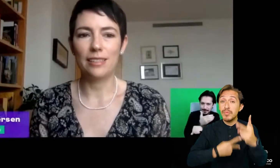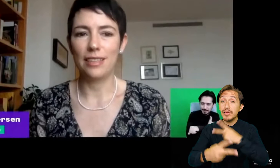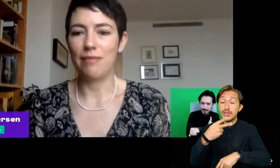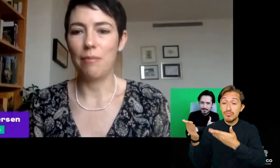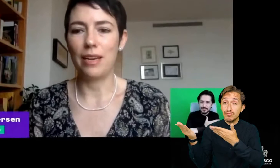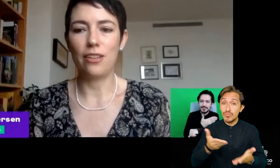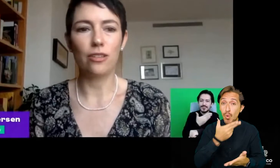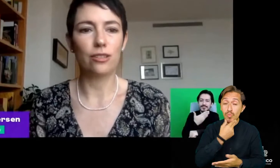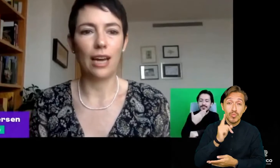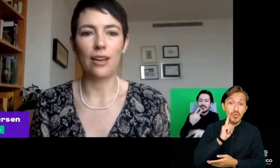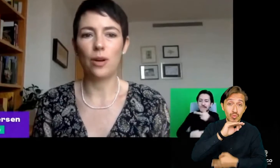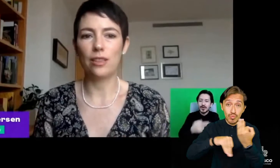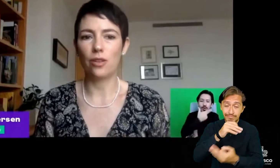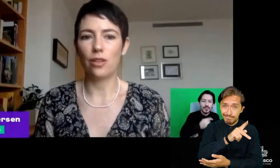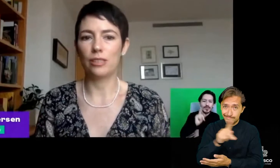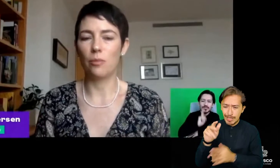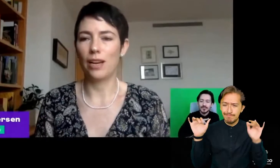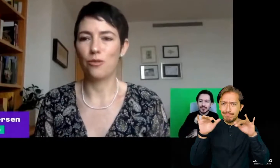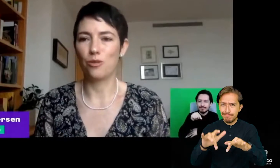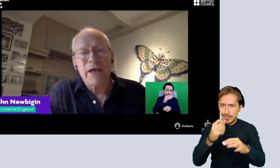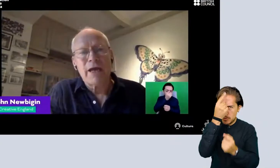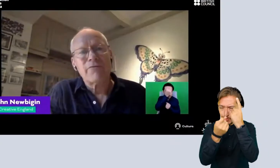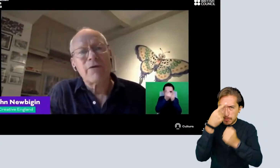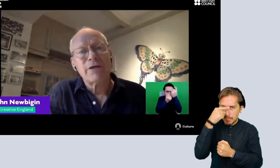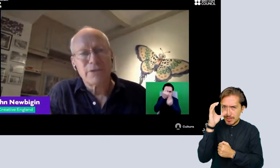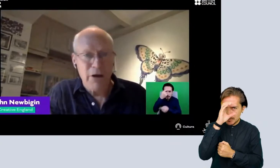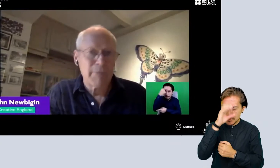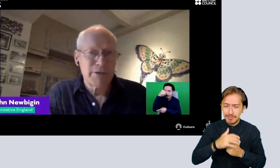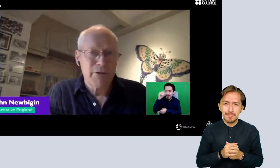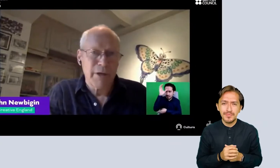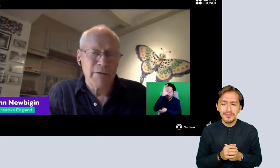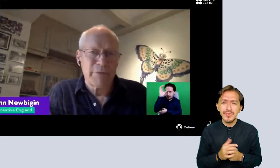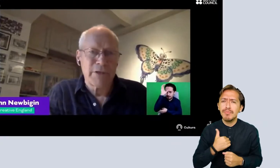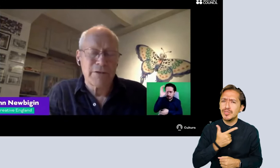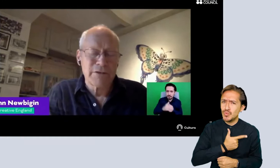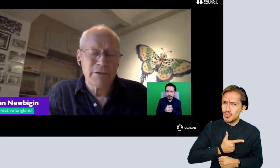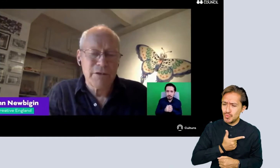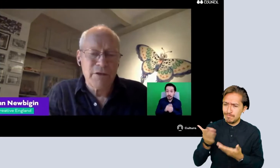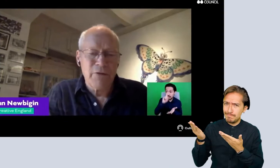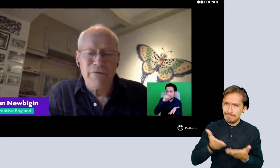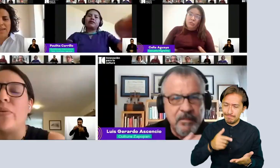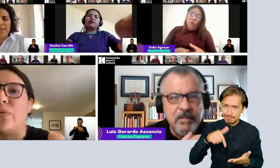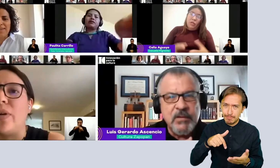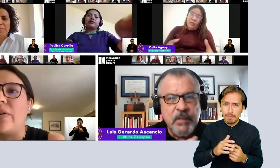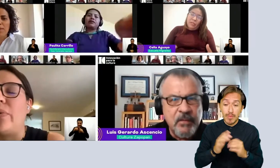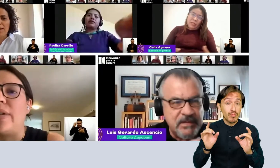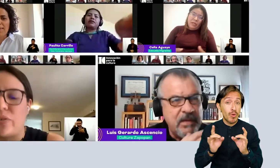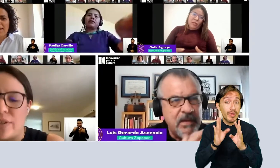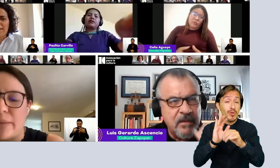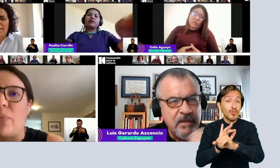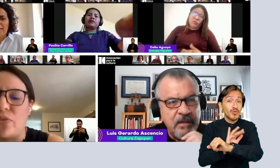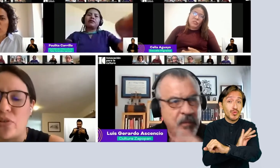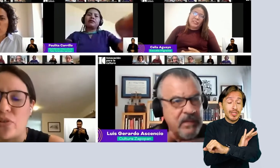Bienvenidas y bienvenidos al Encuentro de Innovación para la Cultura. Me da muchísimo gusto estar aquí, en un momento muy